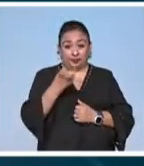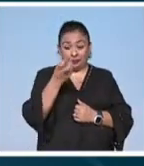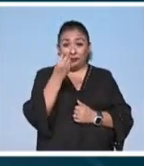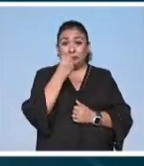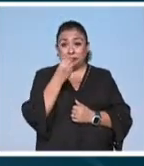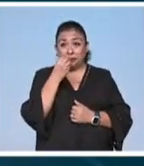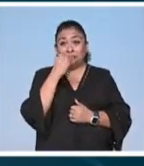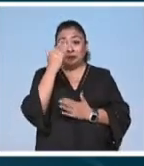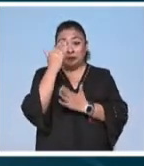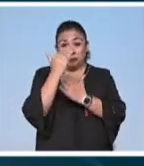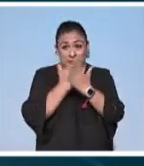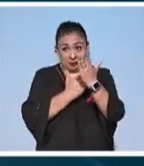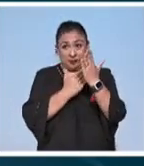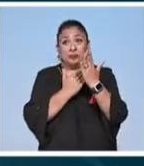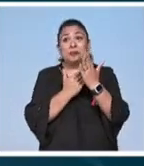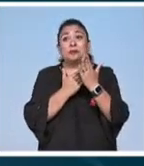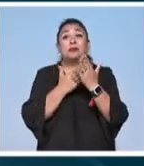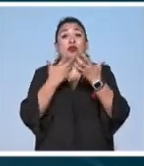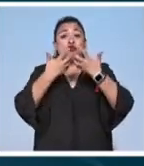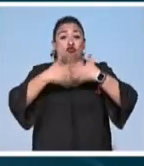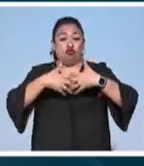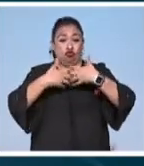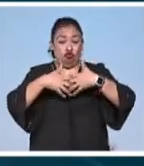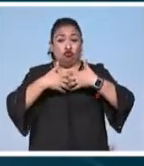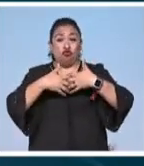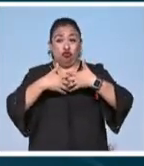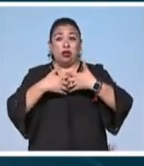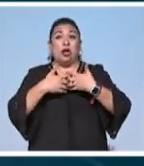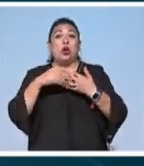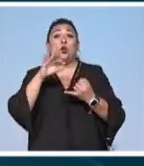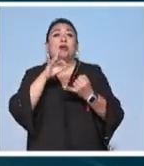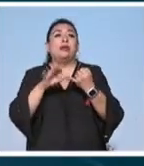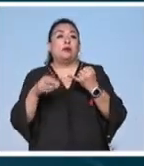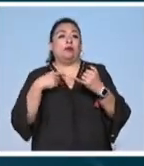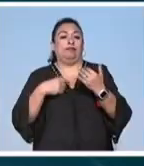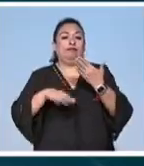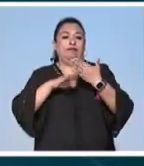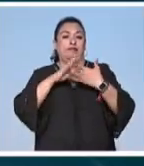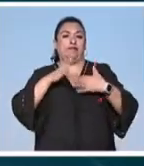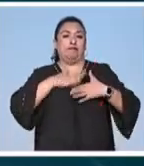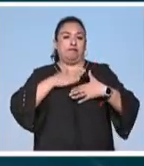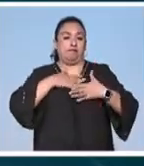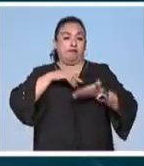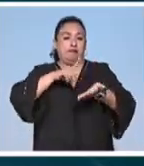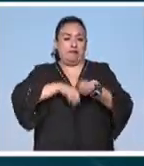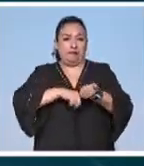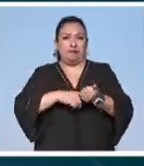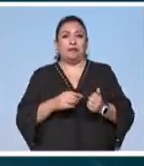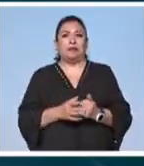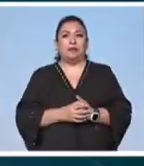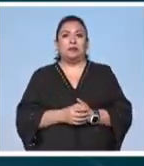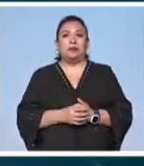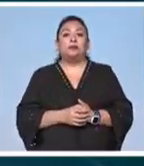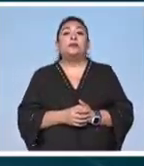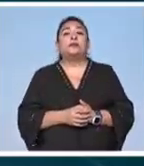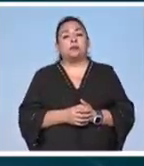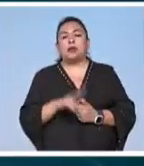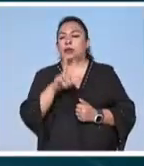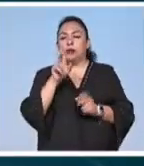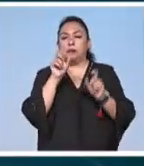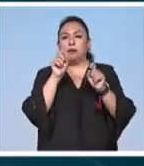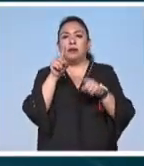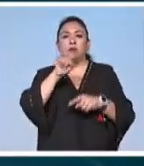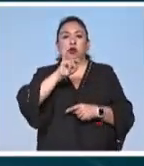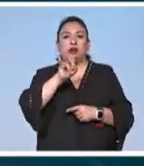alimentación reducida y tratada industrialmente termina por afectar tus ecosistemas internos al respecto